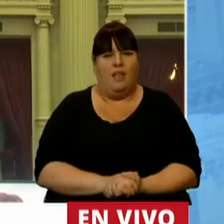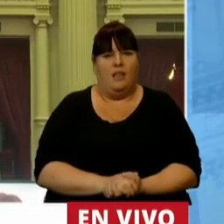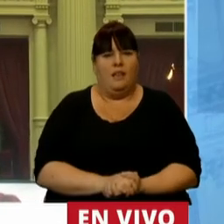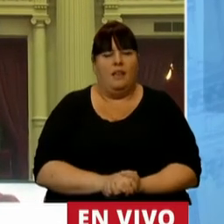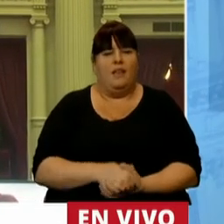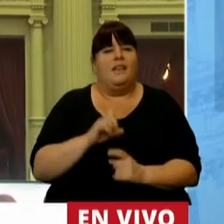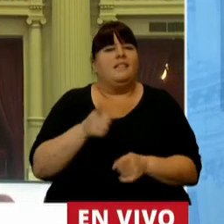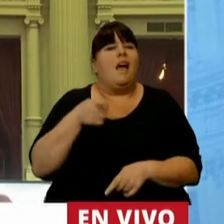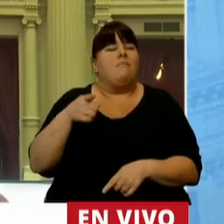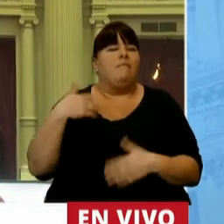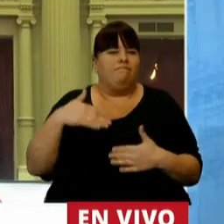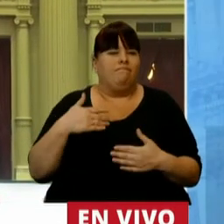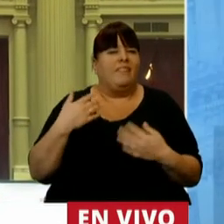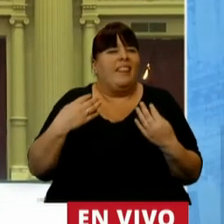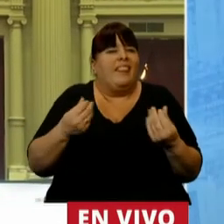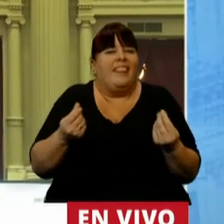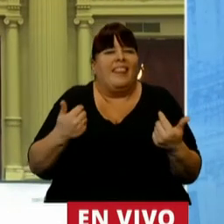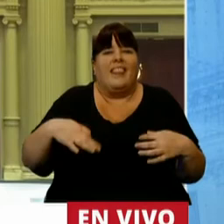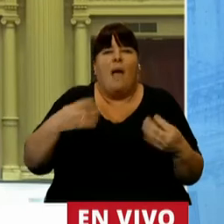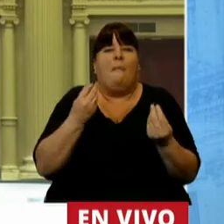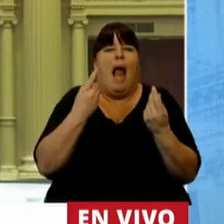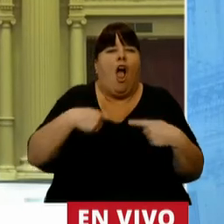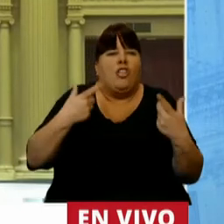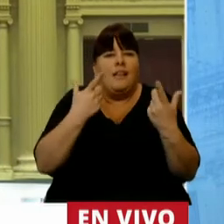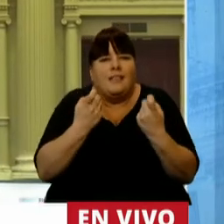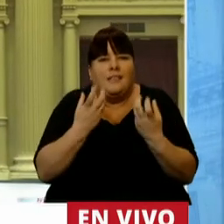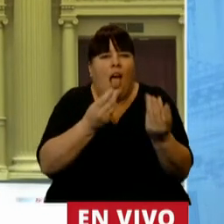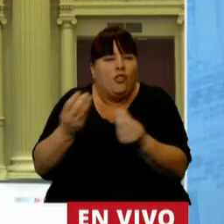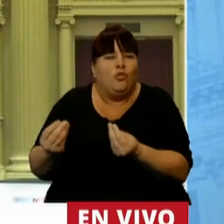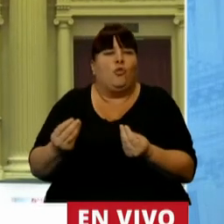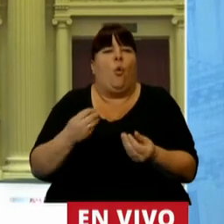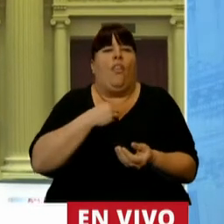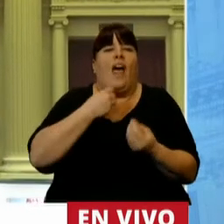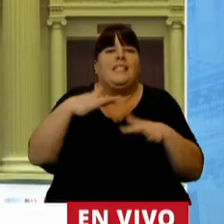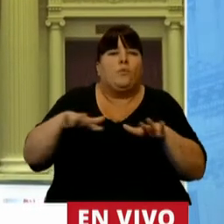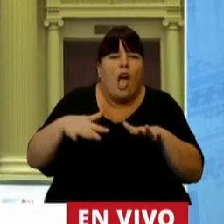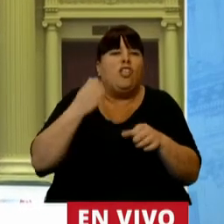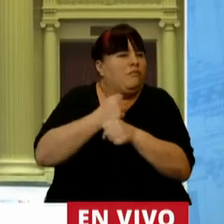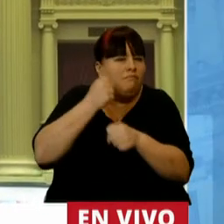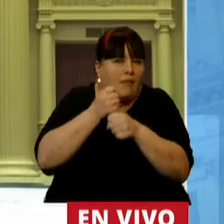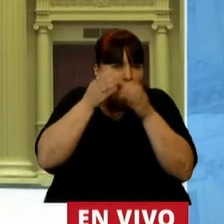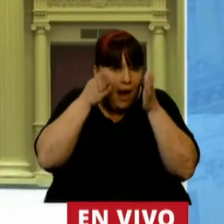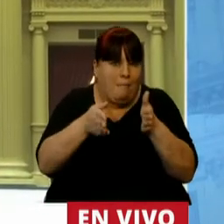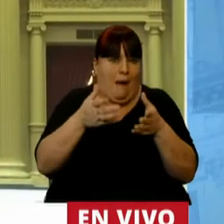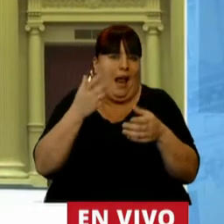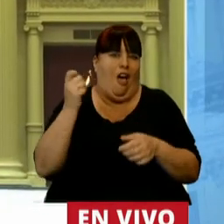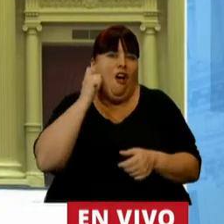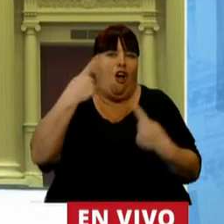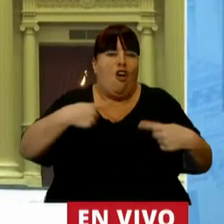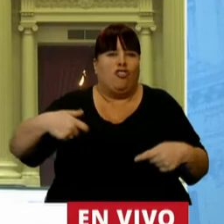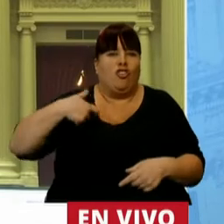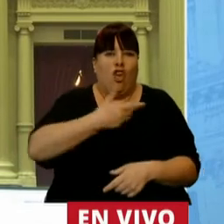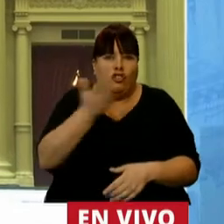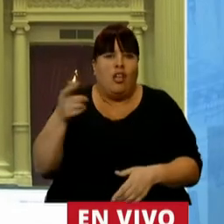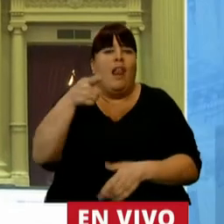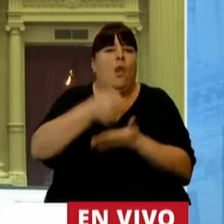que tenía una enorme sensibilidad por las necesidades para sentirlas y la realidad y trabajar por esas conquistas sociales